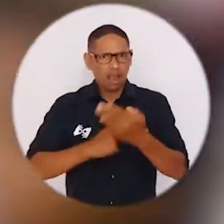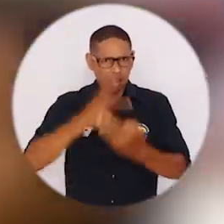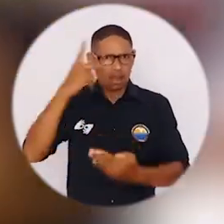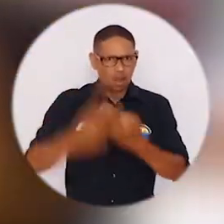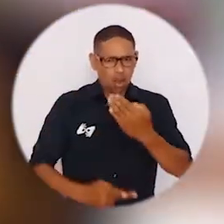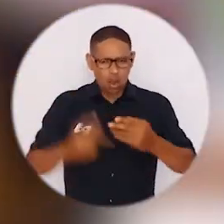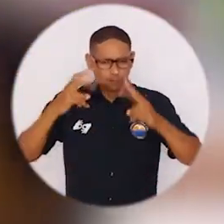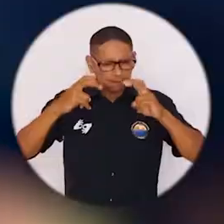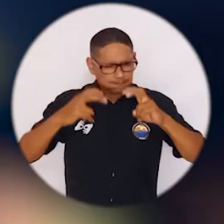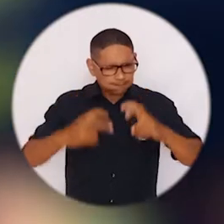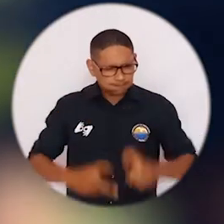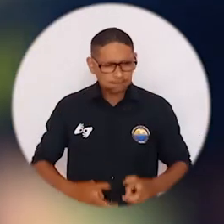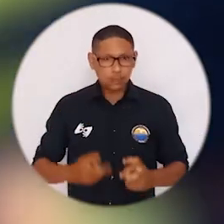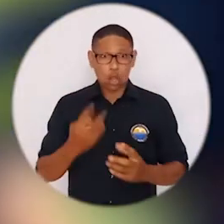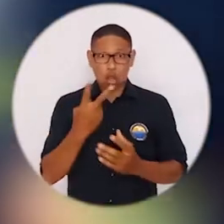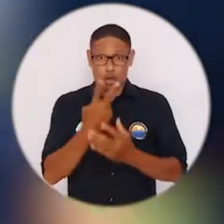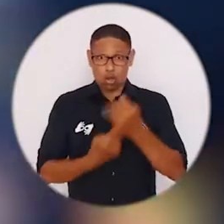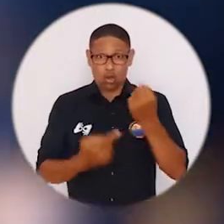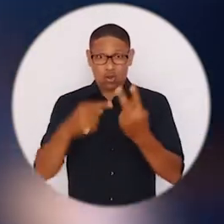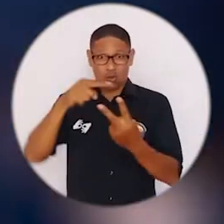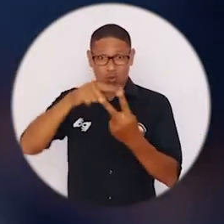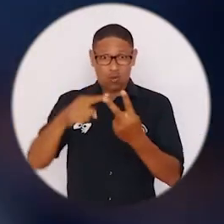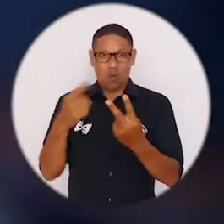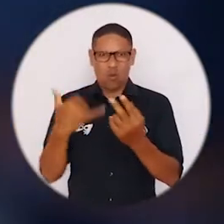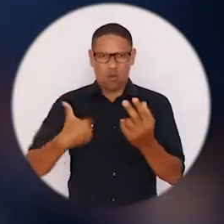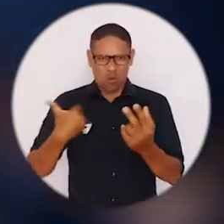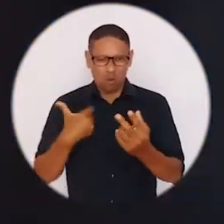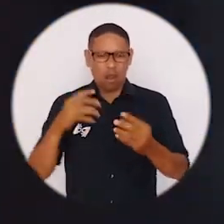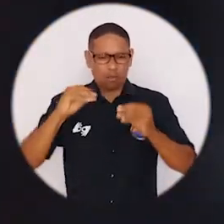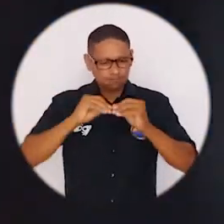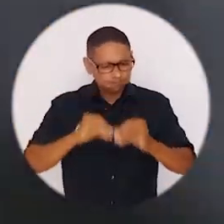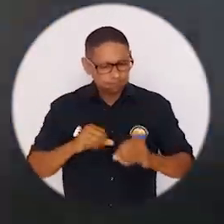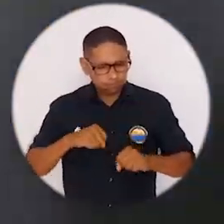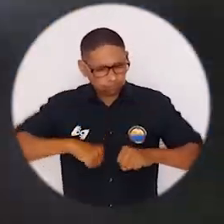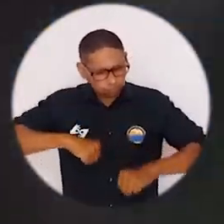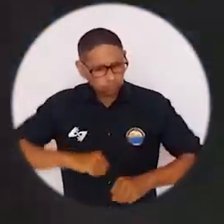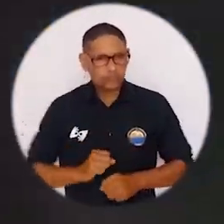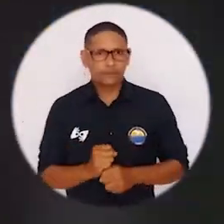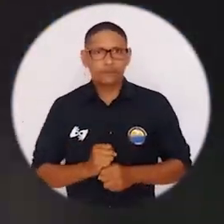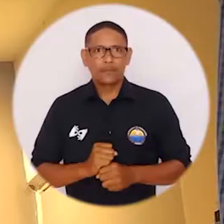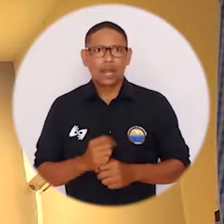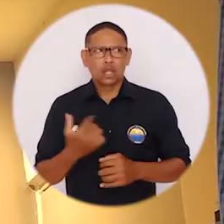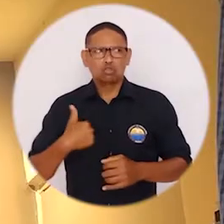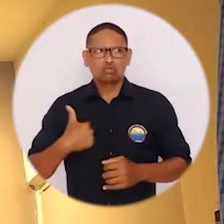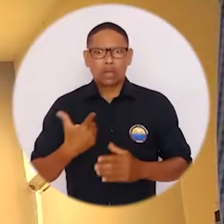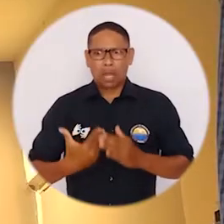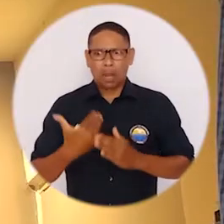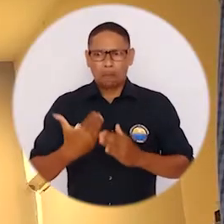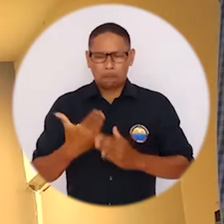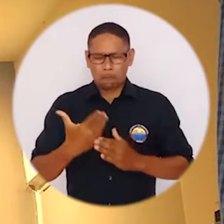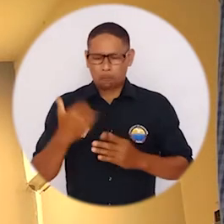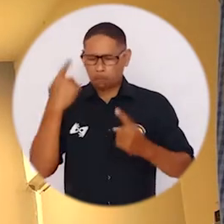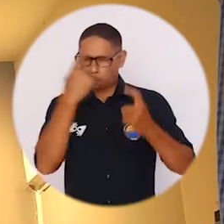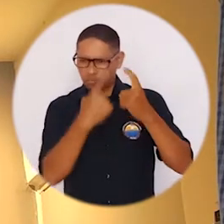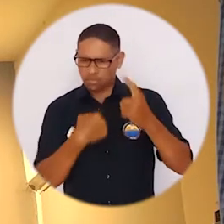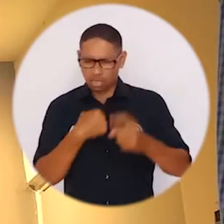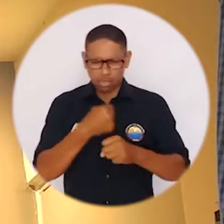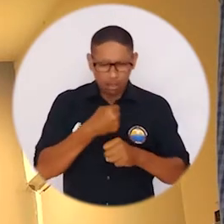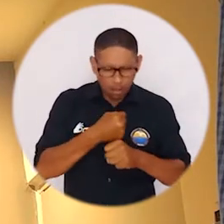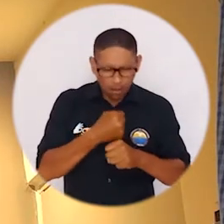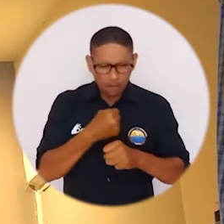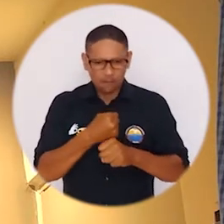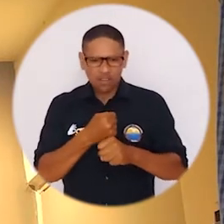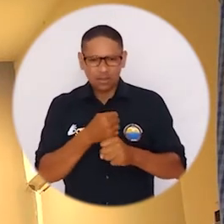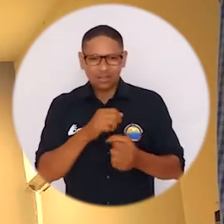audiovisual es el resultado de un proyecto de investigación de los jóvenes egresados de la Alma Mater. Decidí empezar a